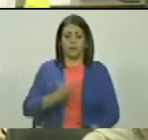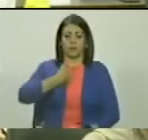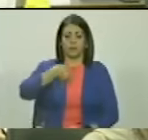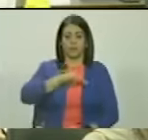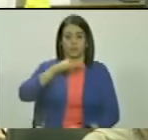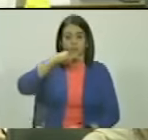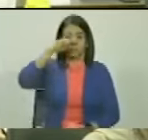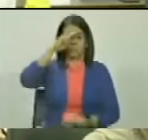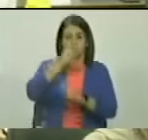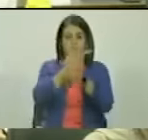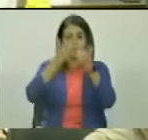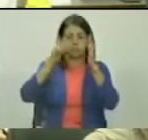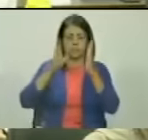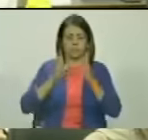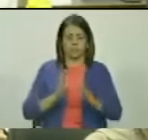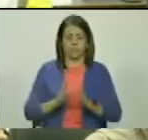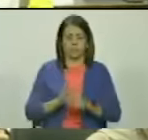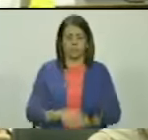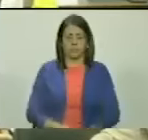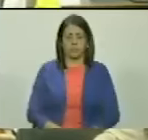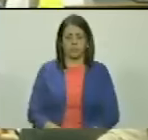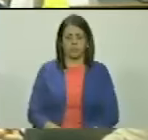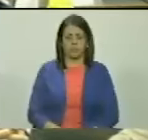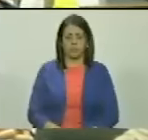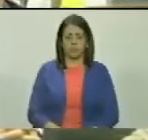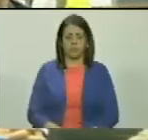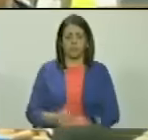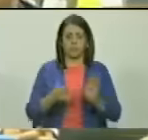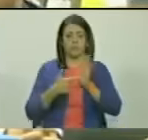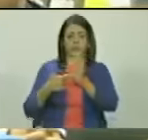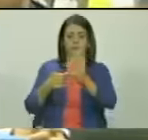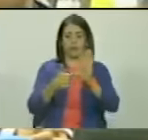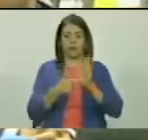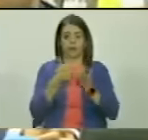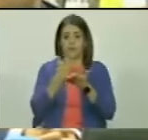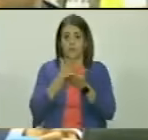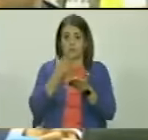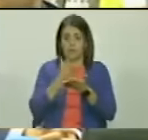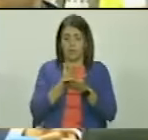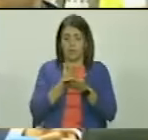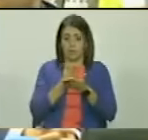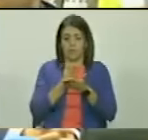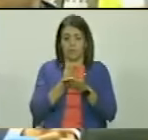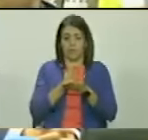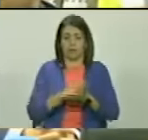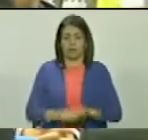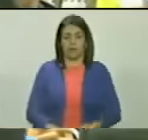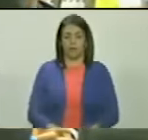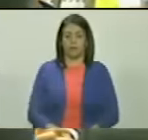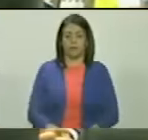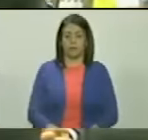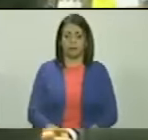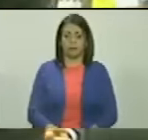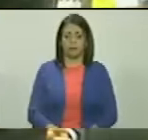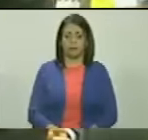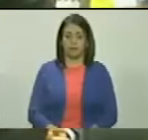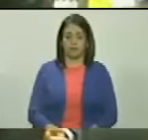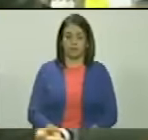nuestro padre el libertador, quien nos refería constantemente que